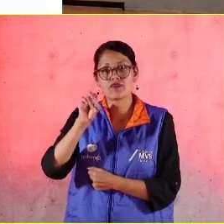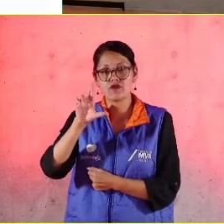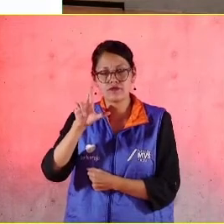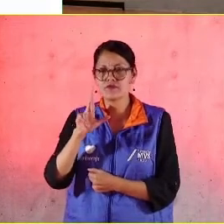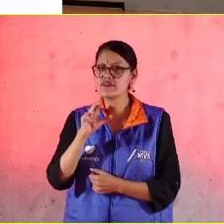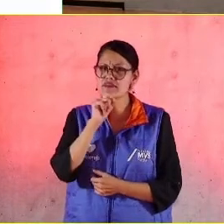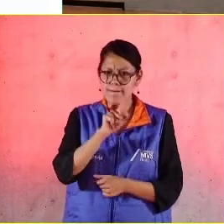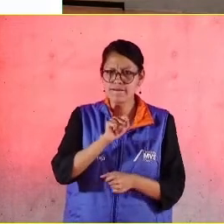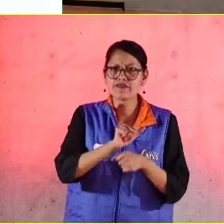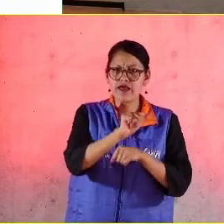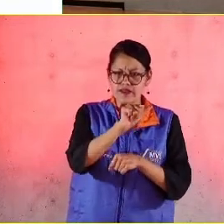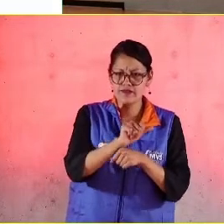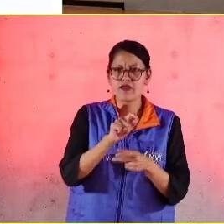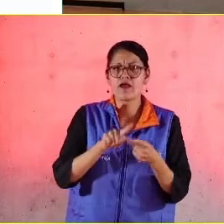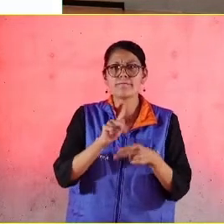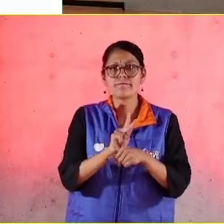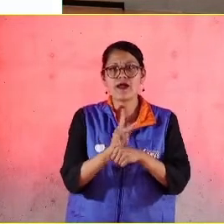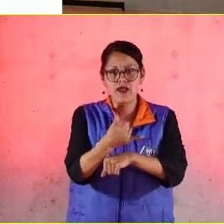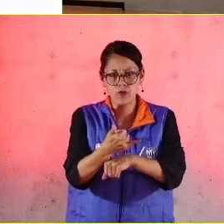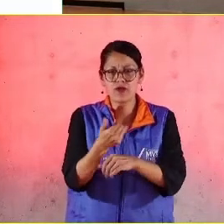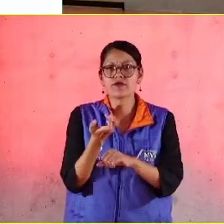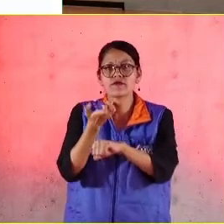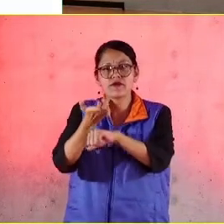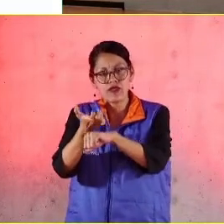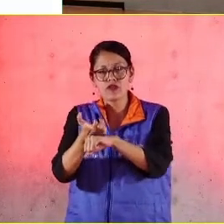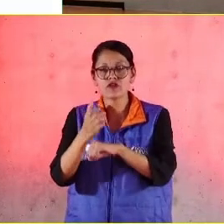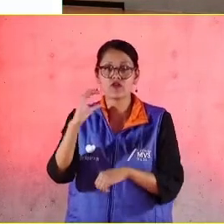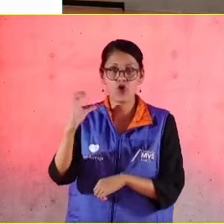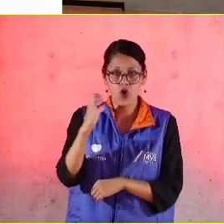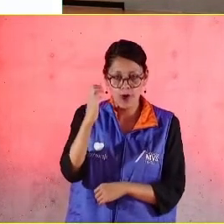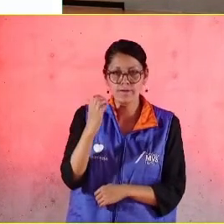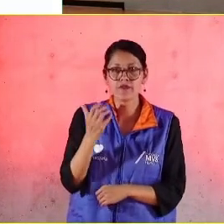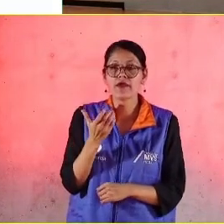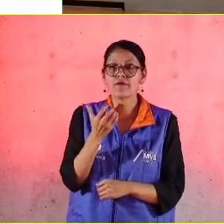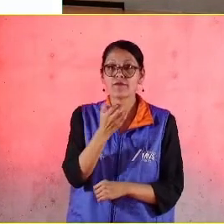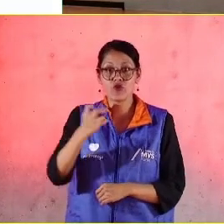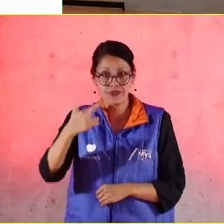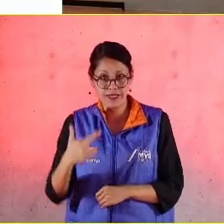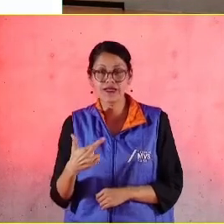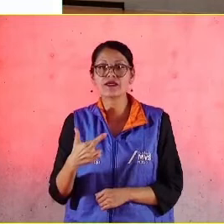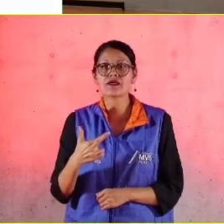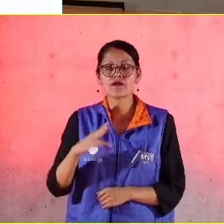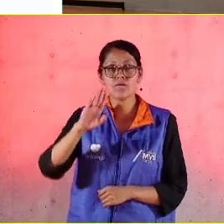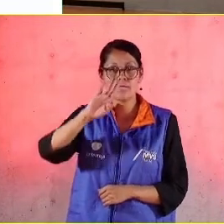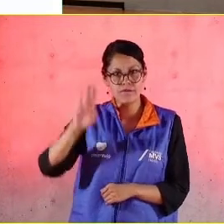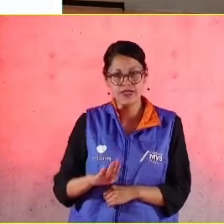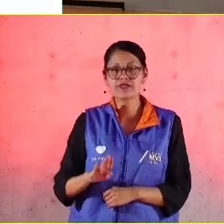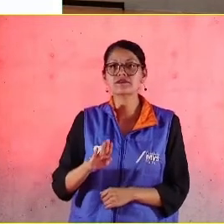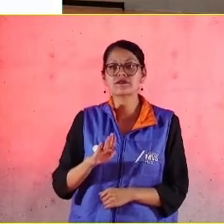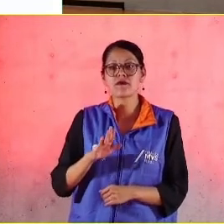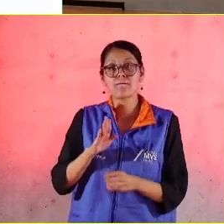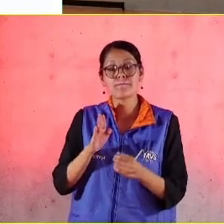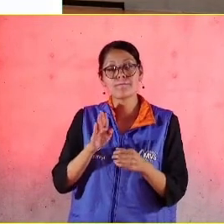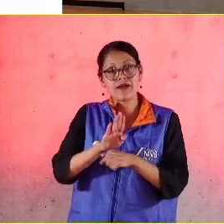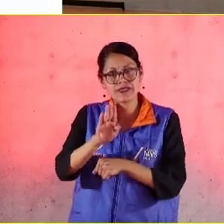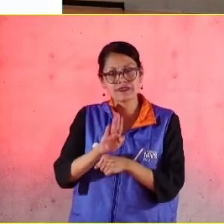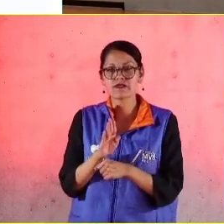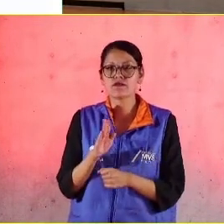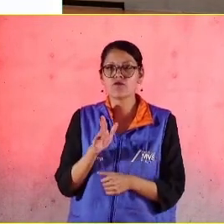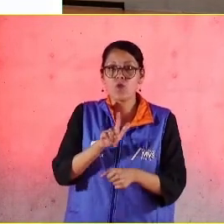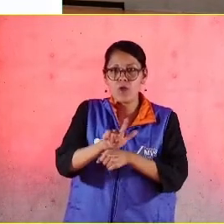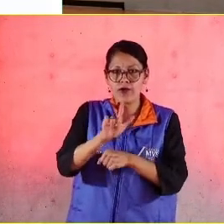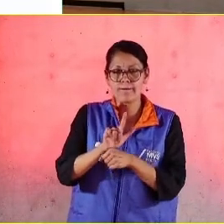Argentina, de Paraguay, Estados Unidos, Colombia, de Costa Rica, de Belice, de Brasil, de Guatemala, de Perú,